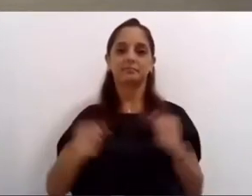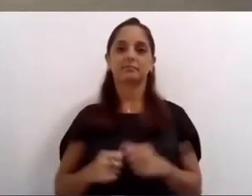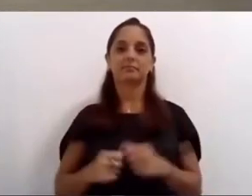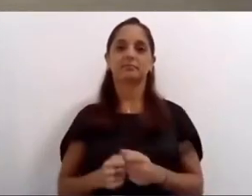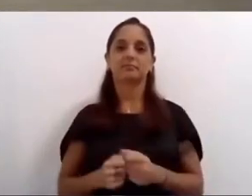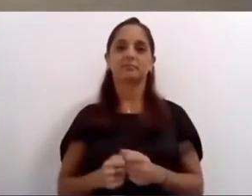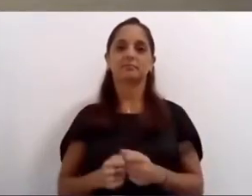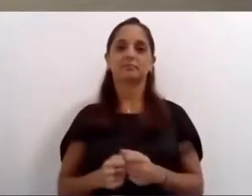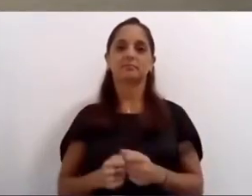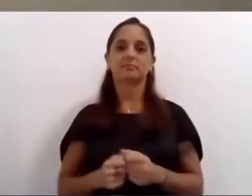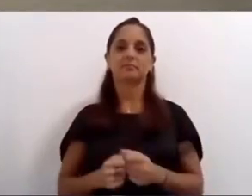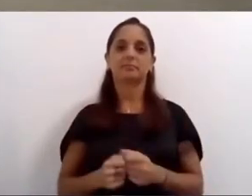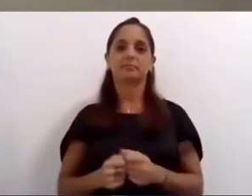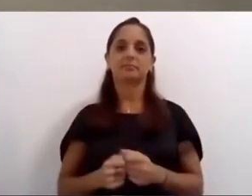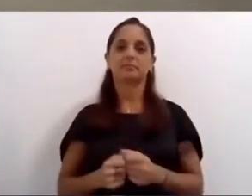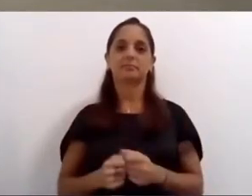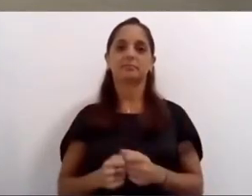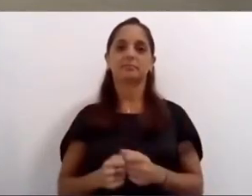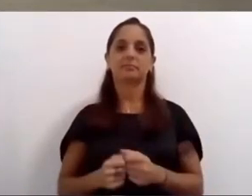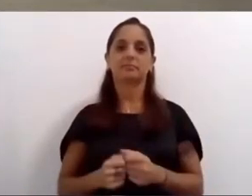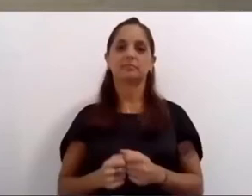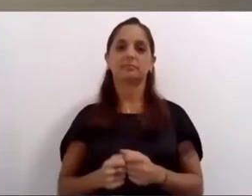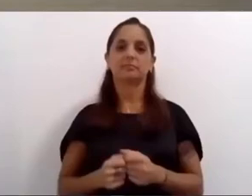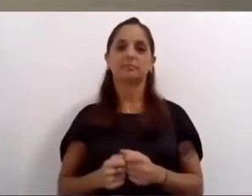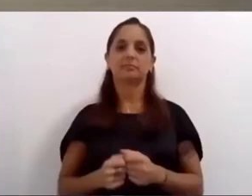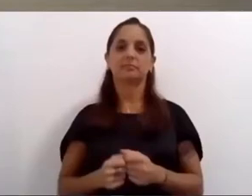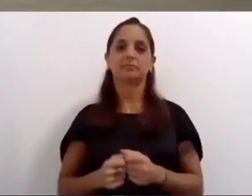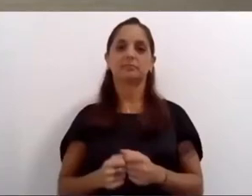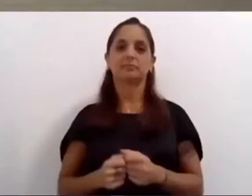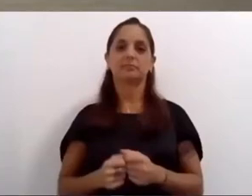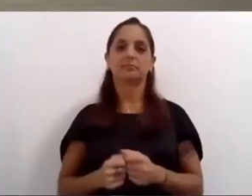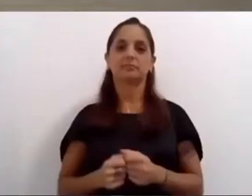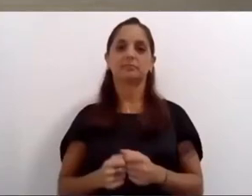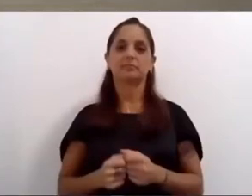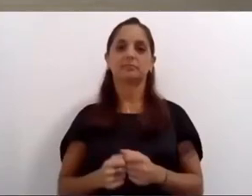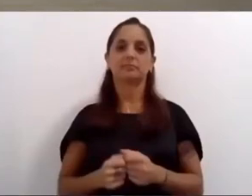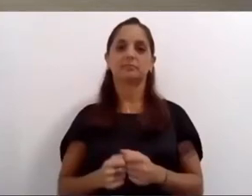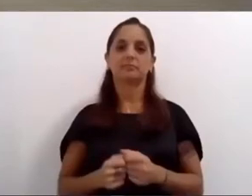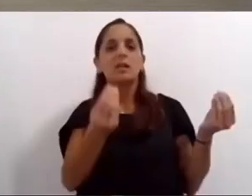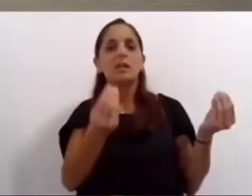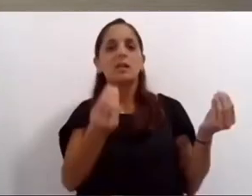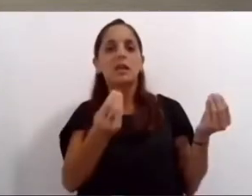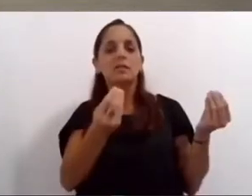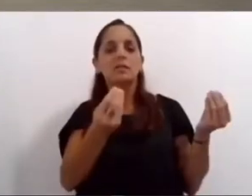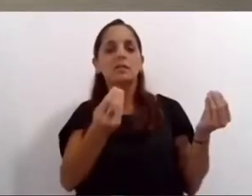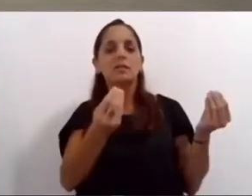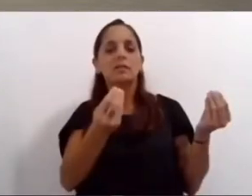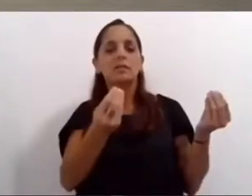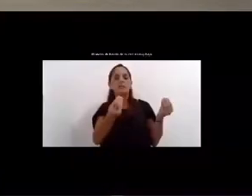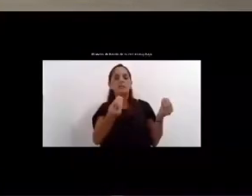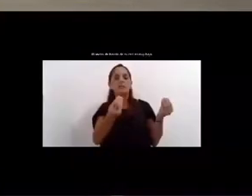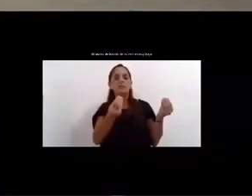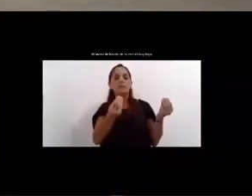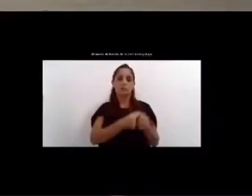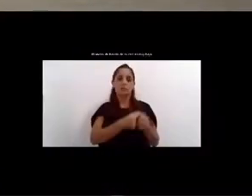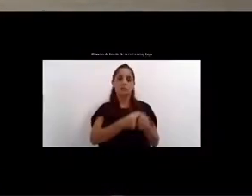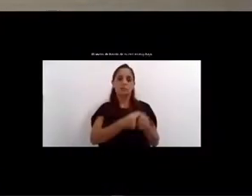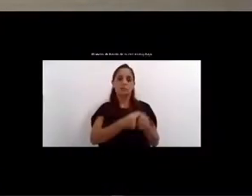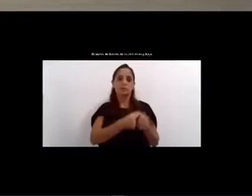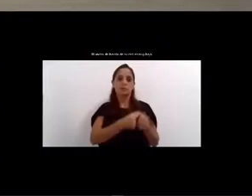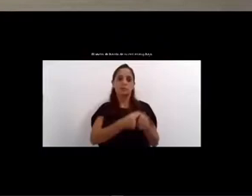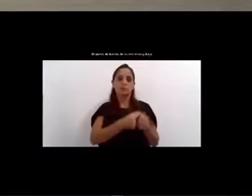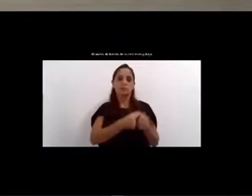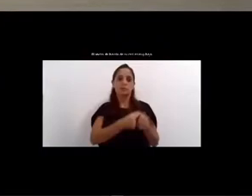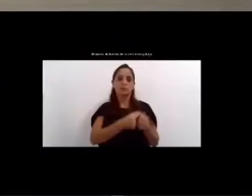este año lanzamos la primera etapa del plan cruces seguros durante el 2021 vamos a construir los primeros 20